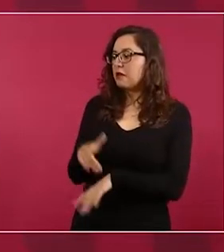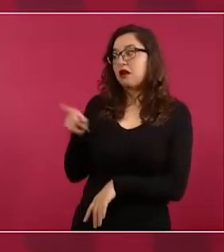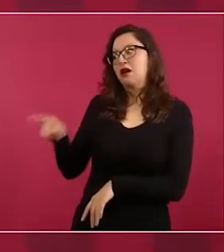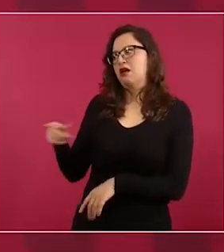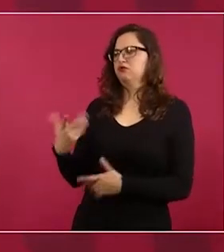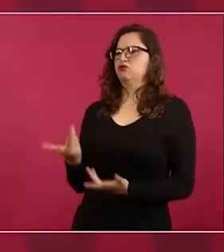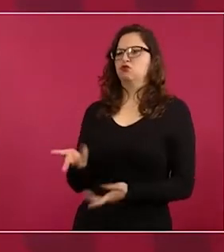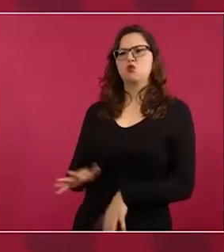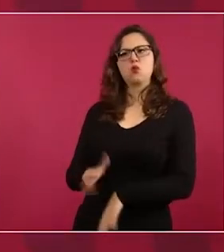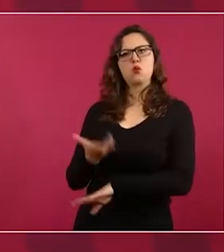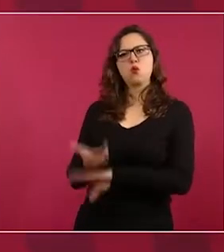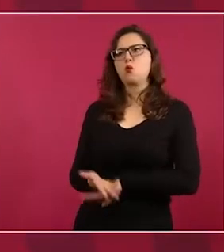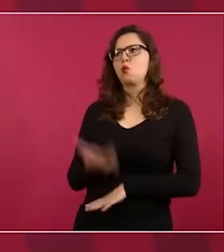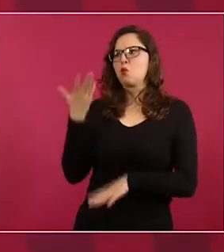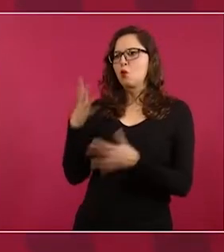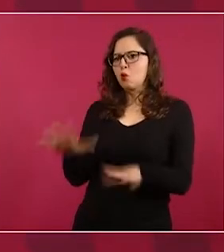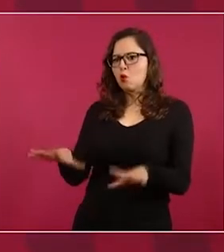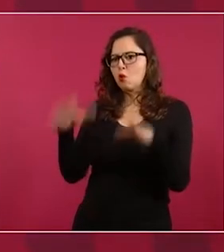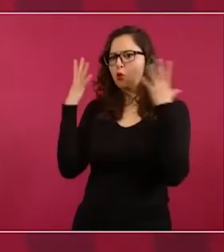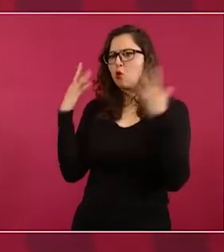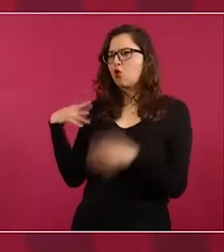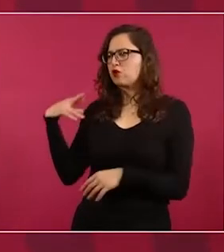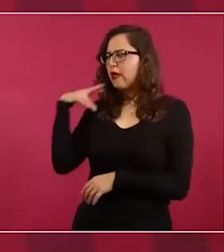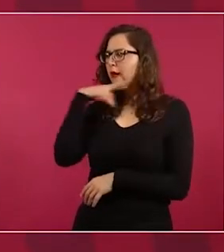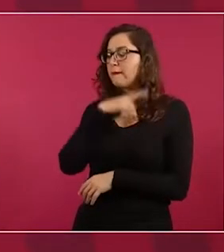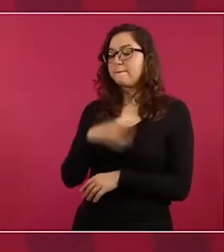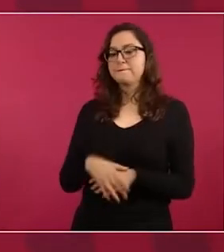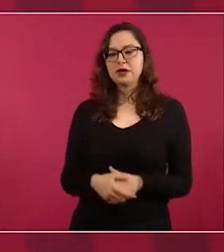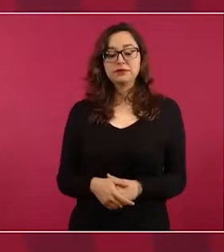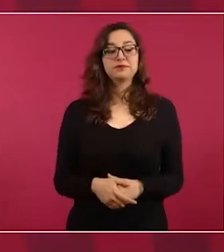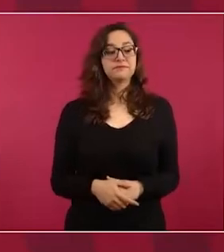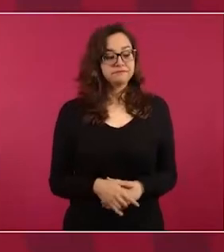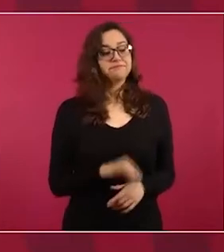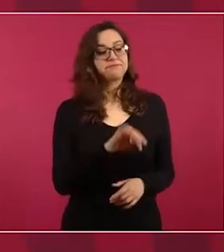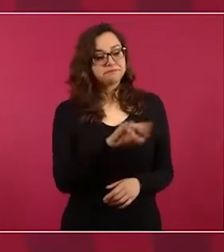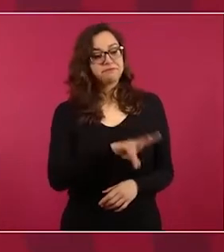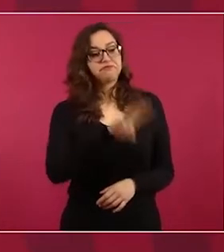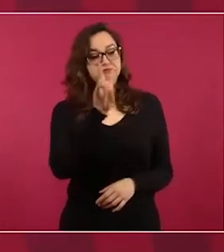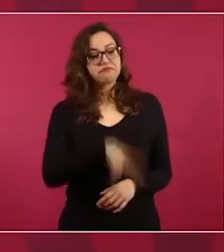que son tan